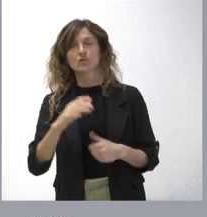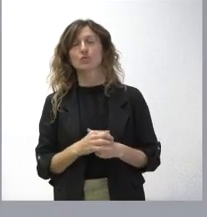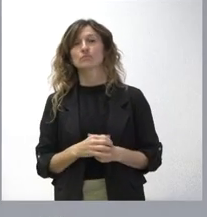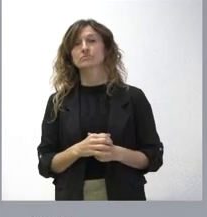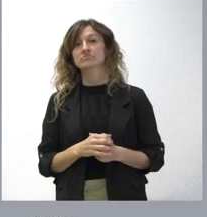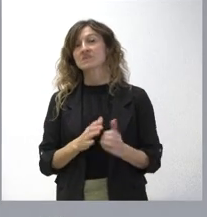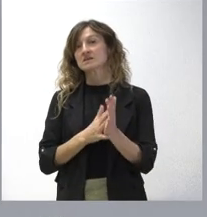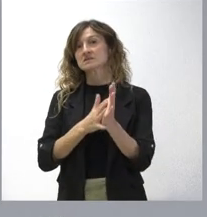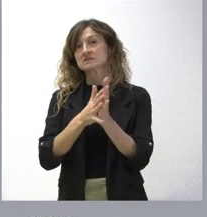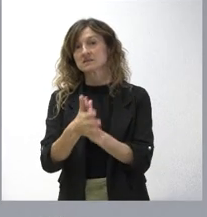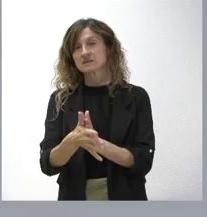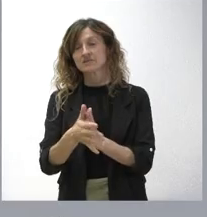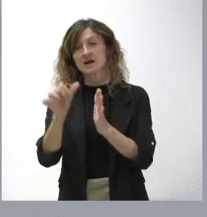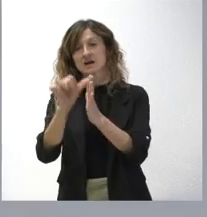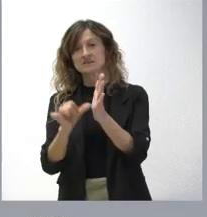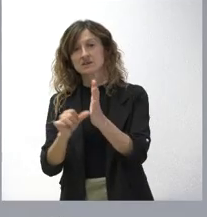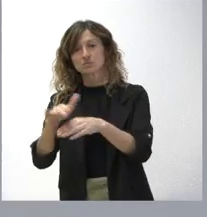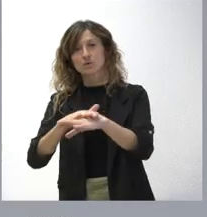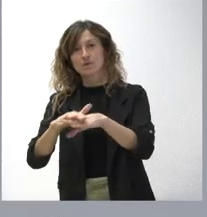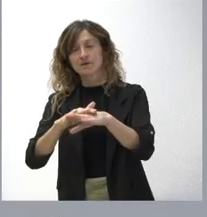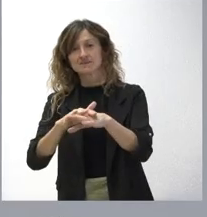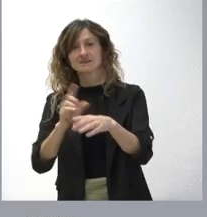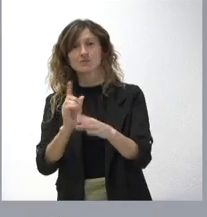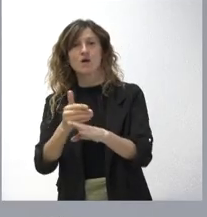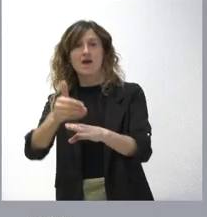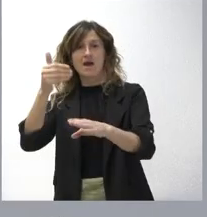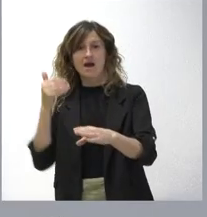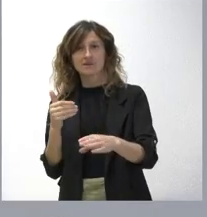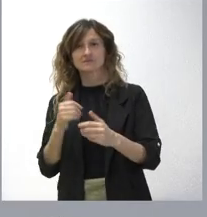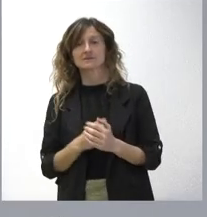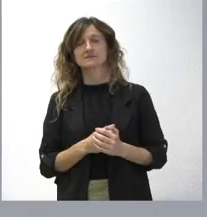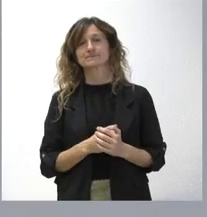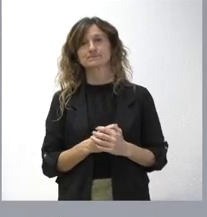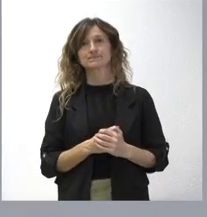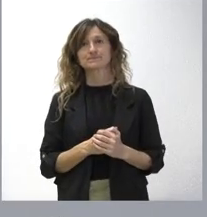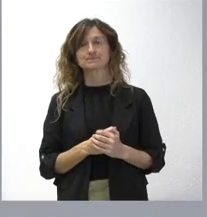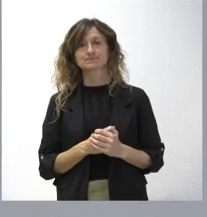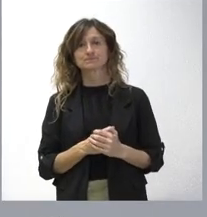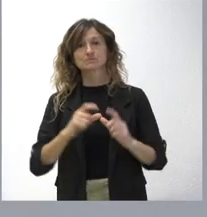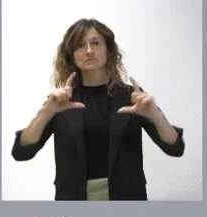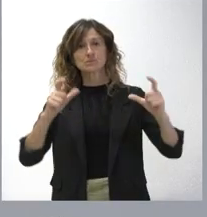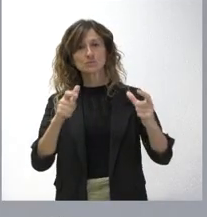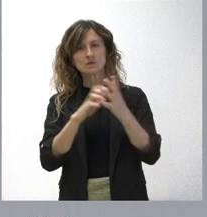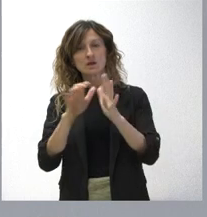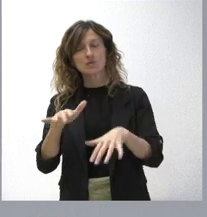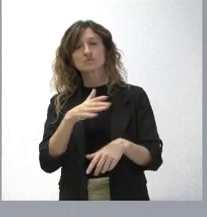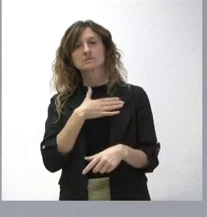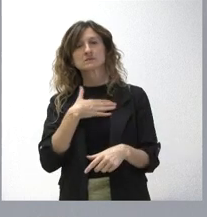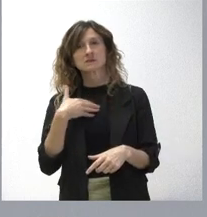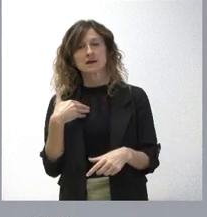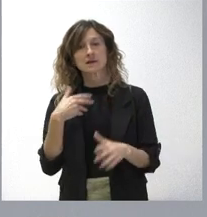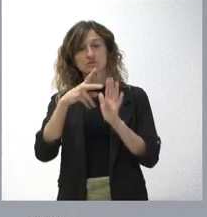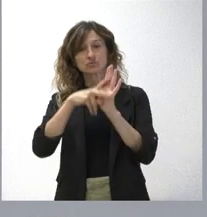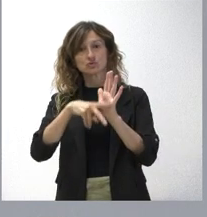anterior a ese Estatuto Básico del Estado del año 2007. La Junta quiere que la